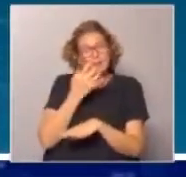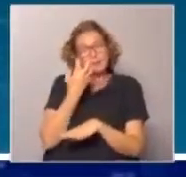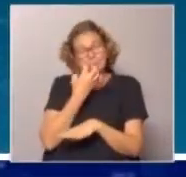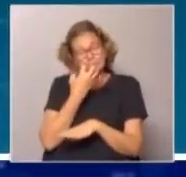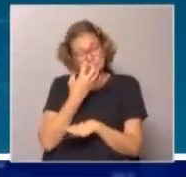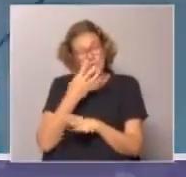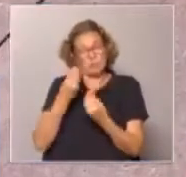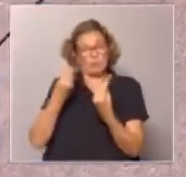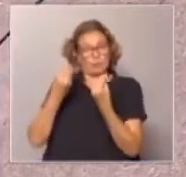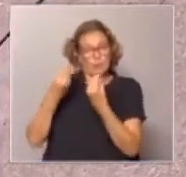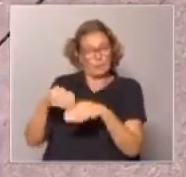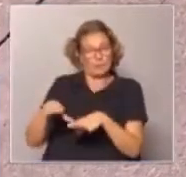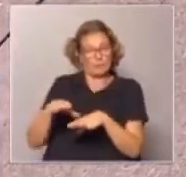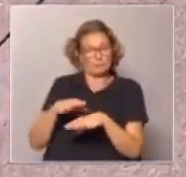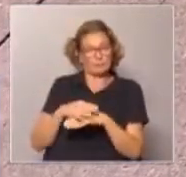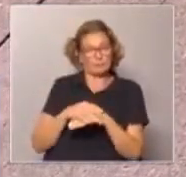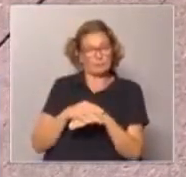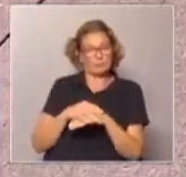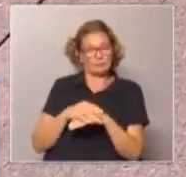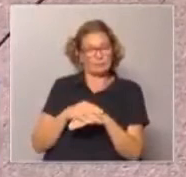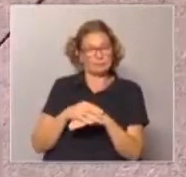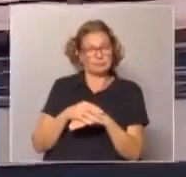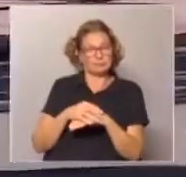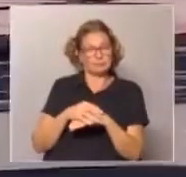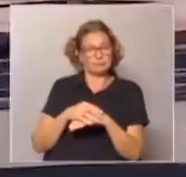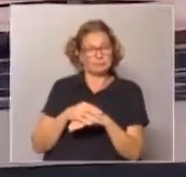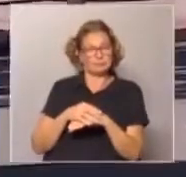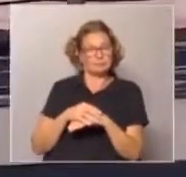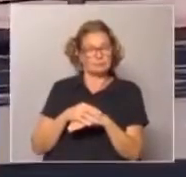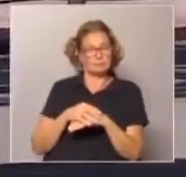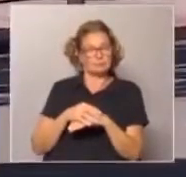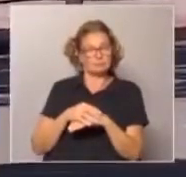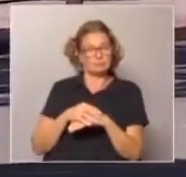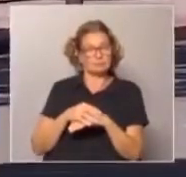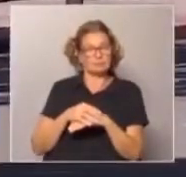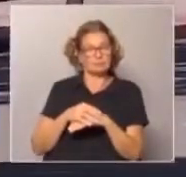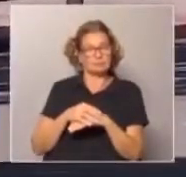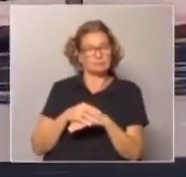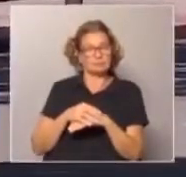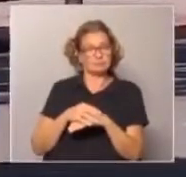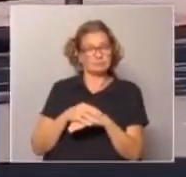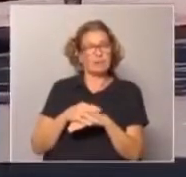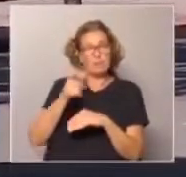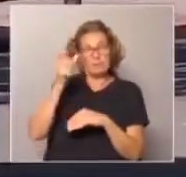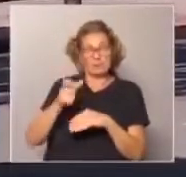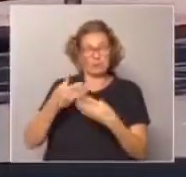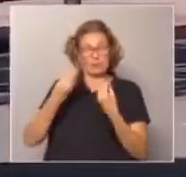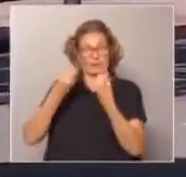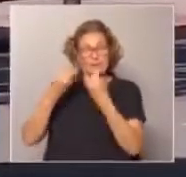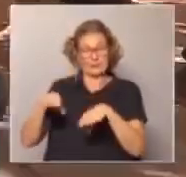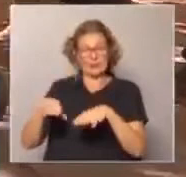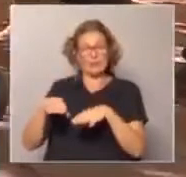usa el estudio. Se nos va otra vez la voz, Verónica, a ver si podemos hablar un poquito más cerca. Las personas que se sienten